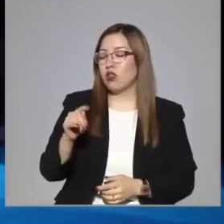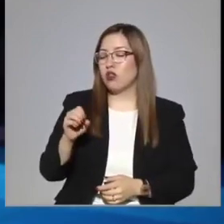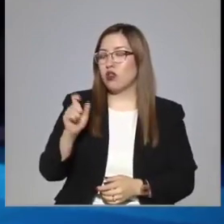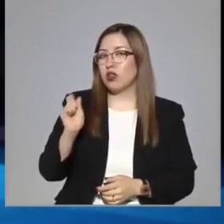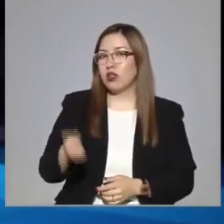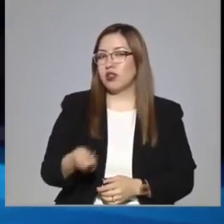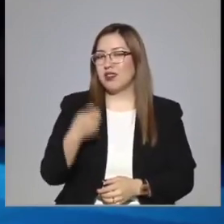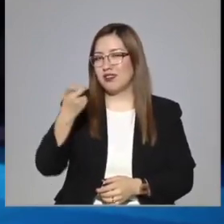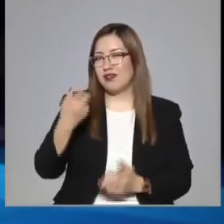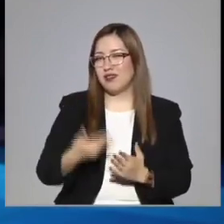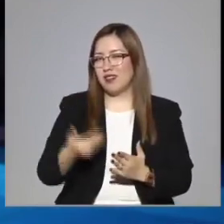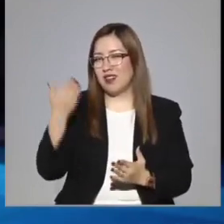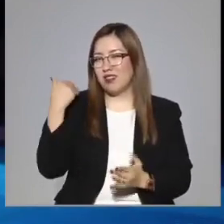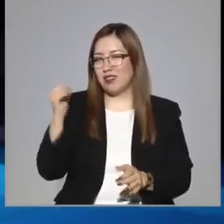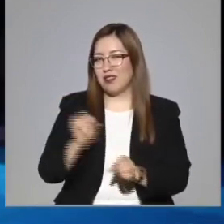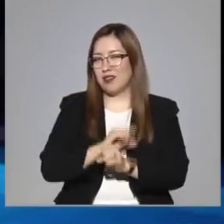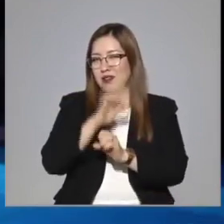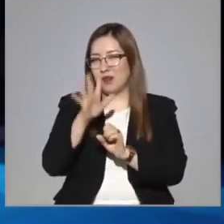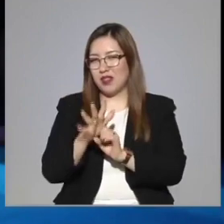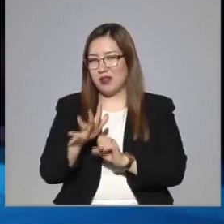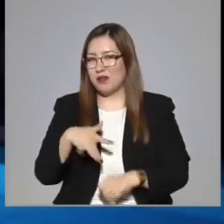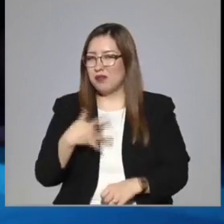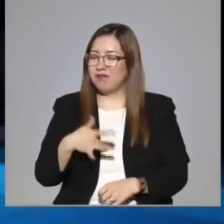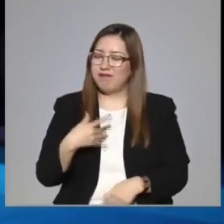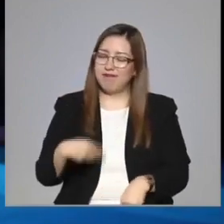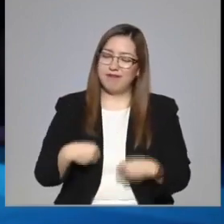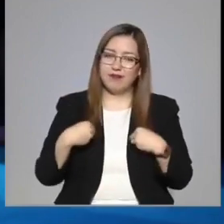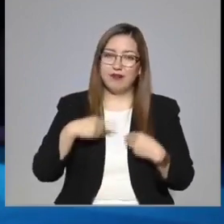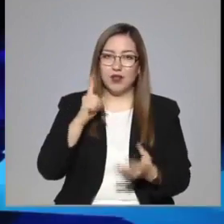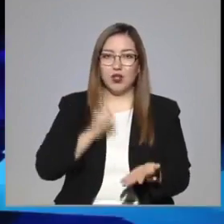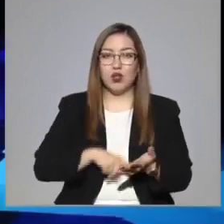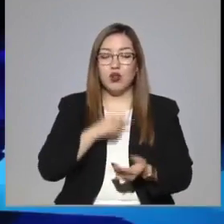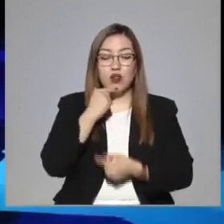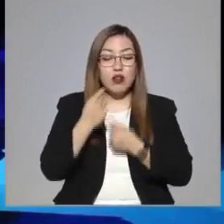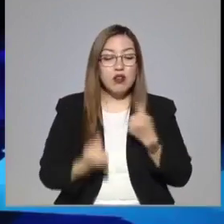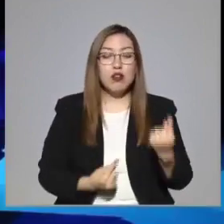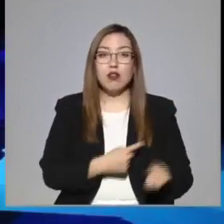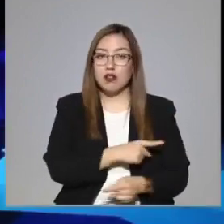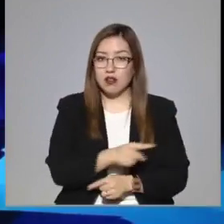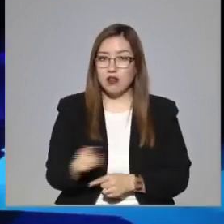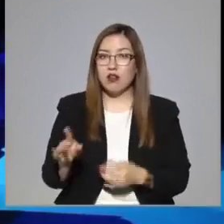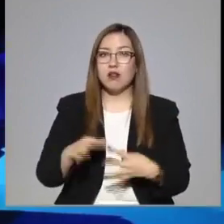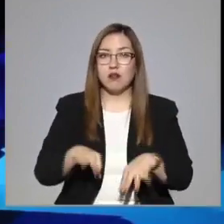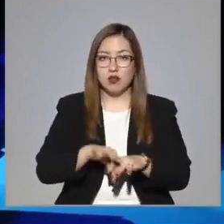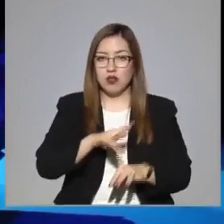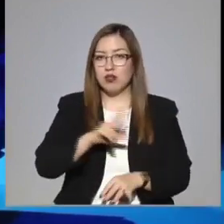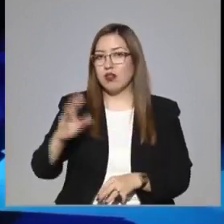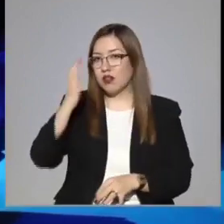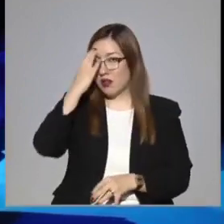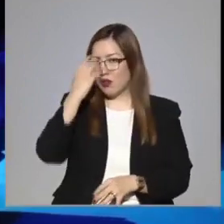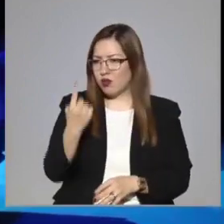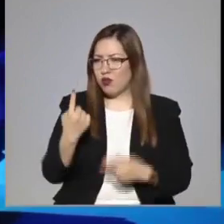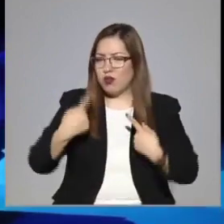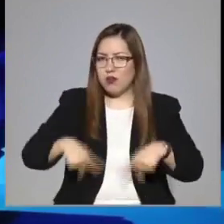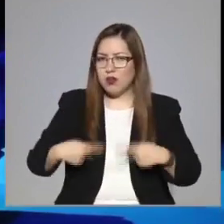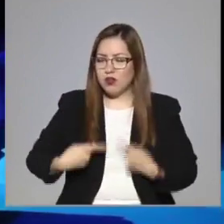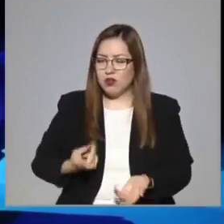soledad que vivimos en la pandemia. Y creo que para las infancias es importante reconocer un personaje